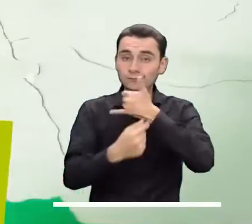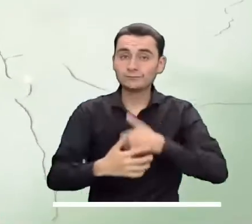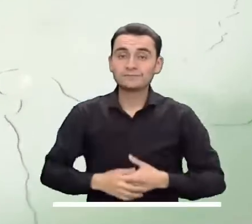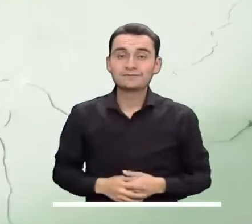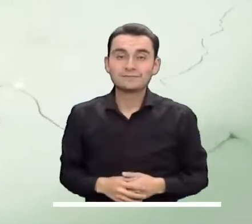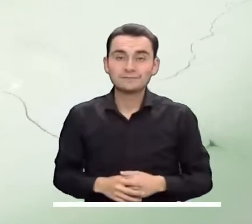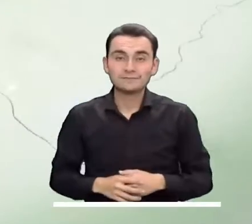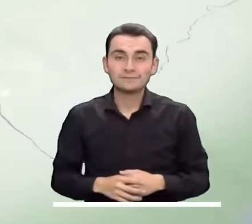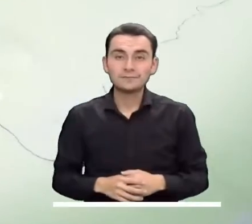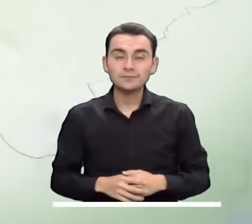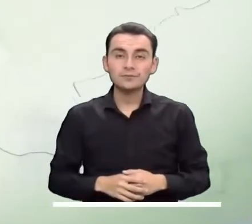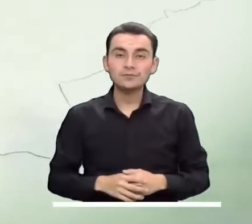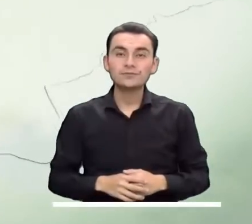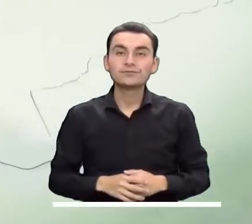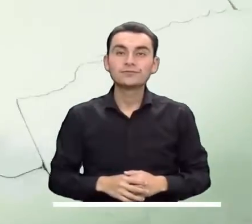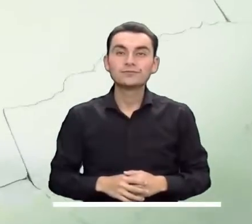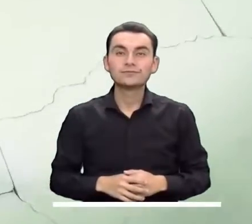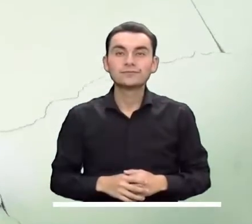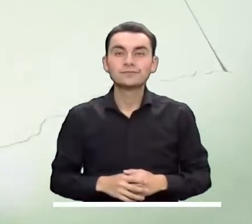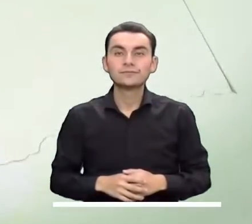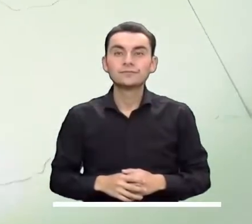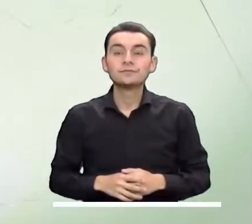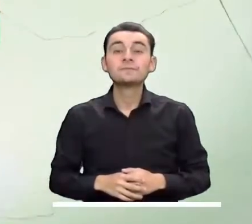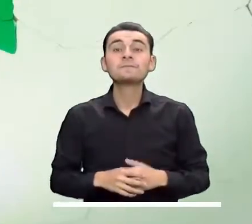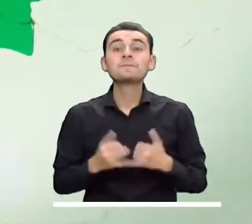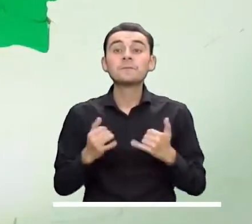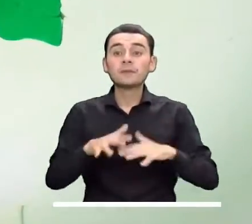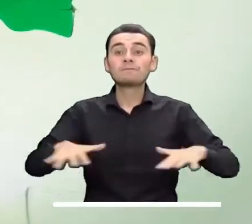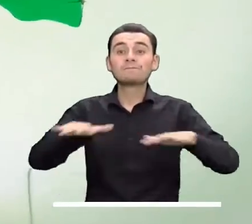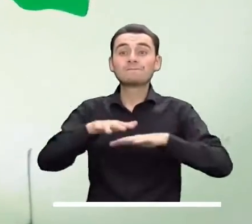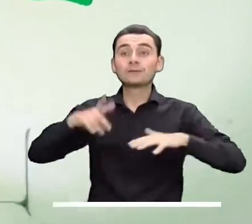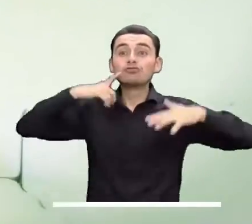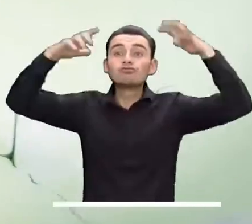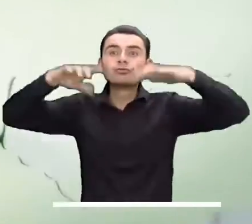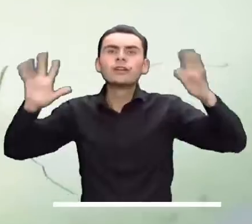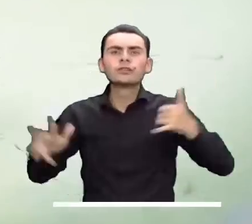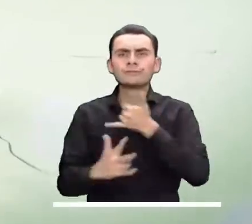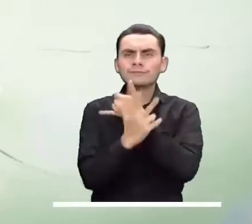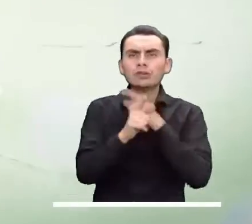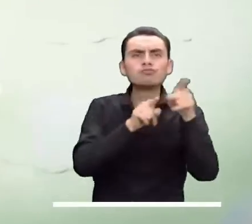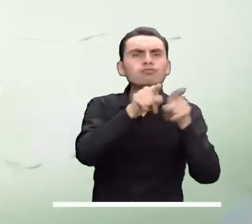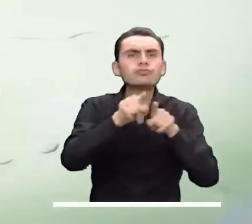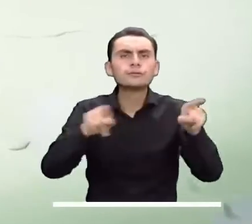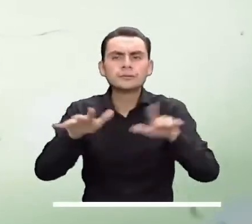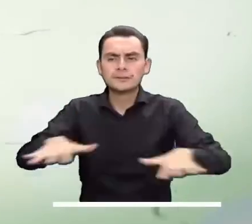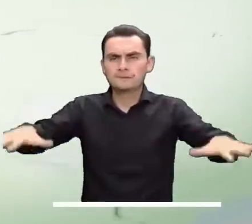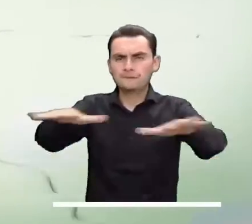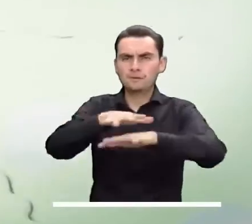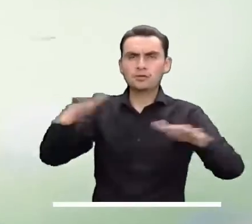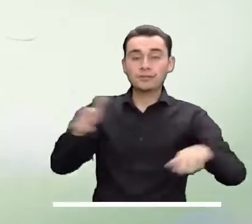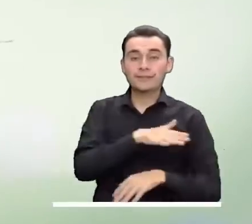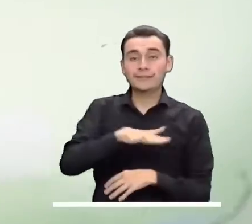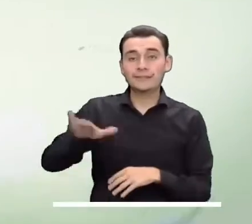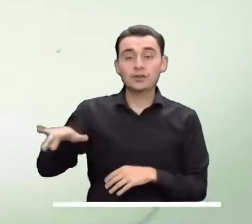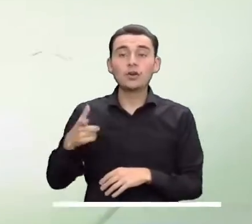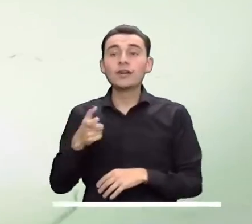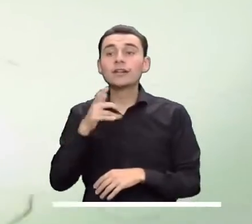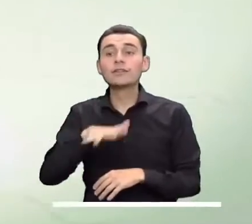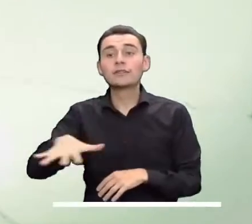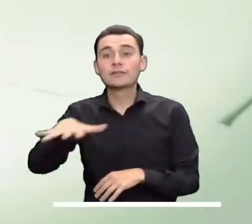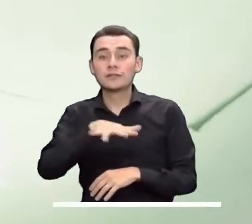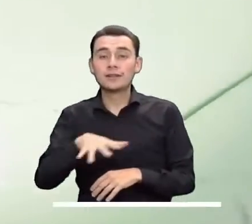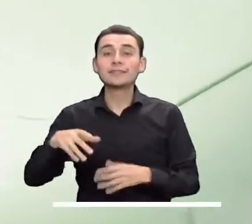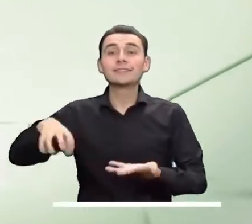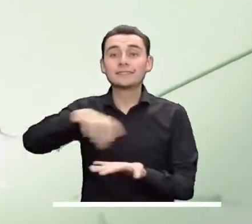Valle del Cauca, Cauca y Nariño. En los Andes, las precipitaciones se anticipan en Antioquia, Santa Tert, Oriente y